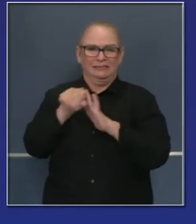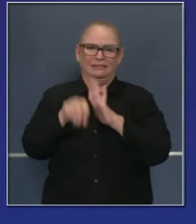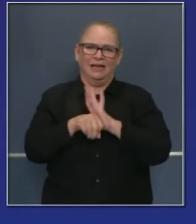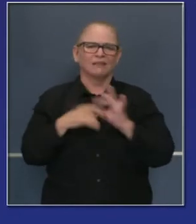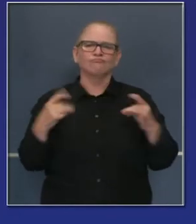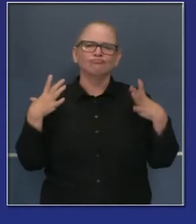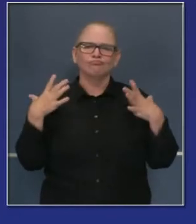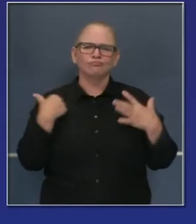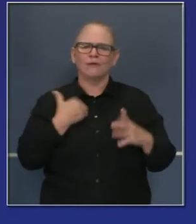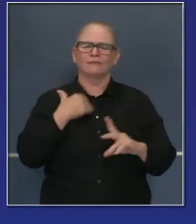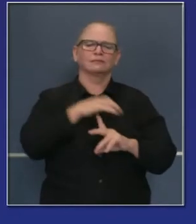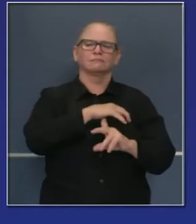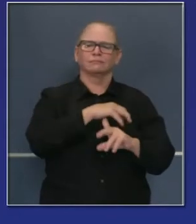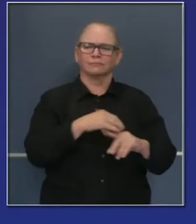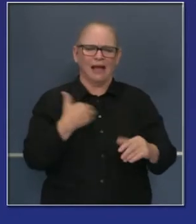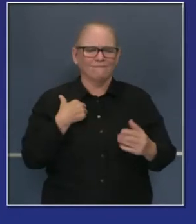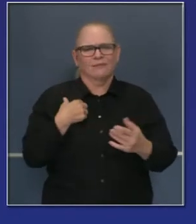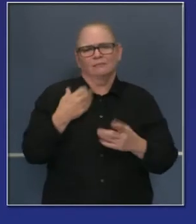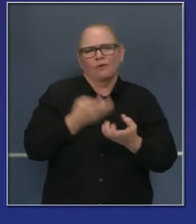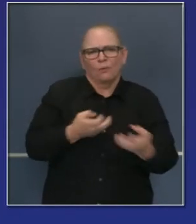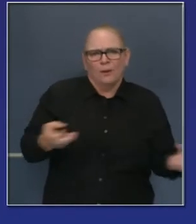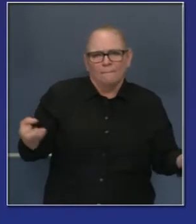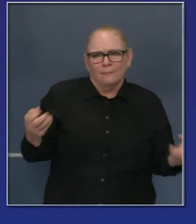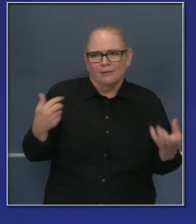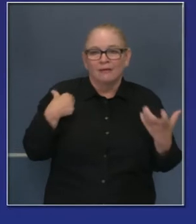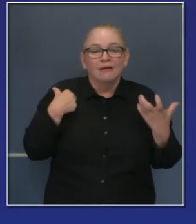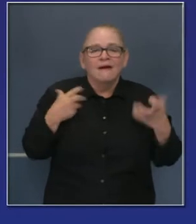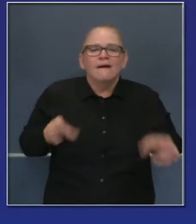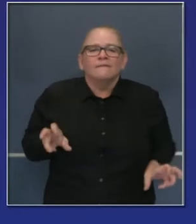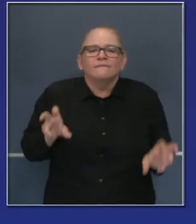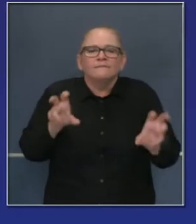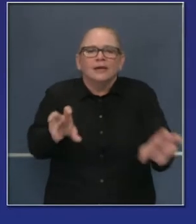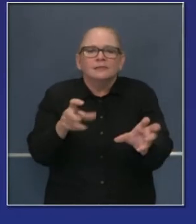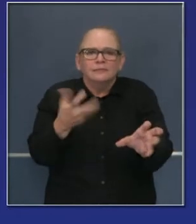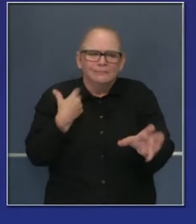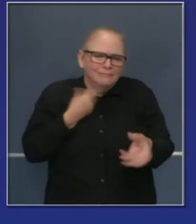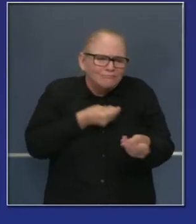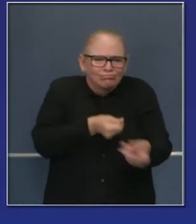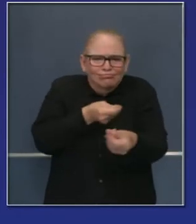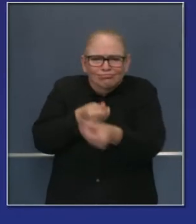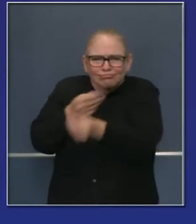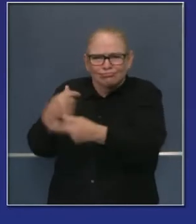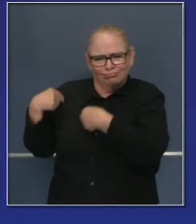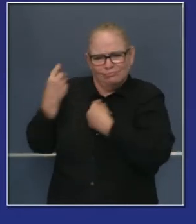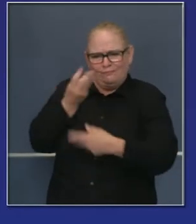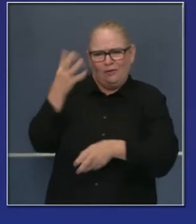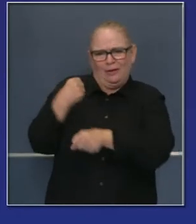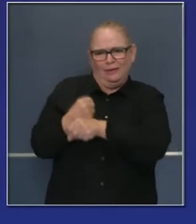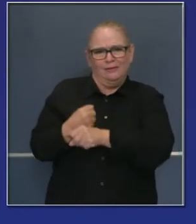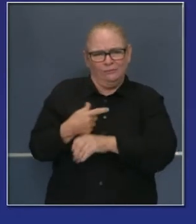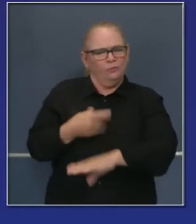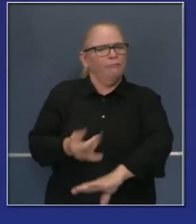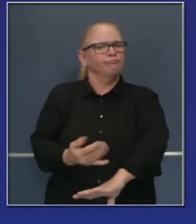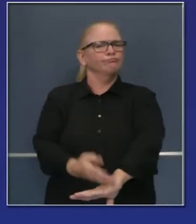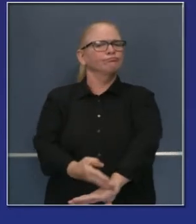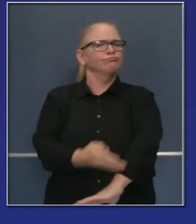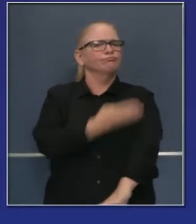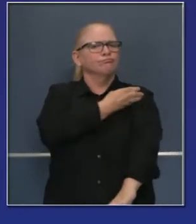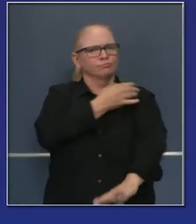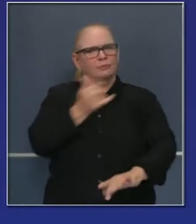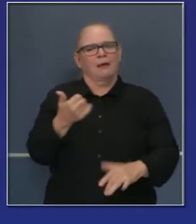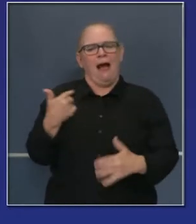equipo de clase mundial en los cuales hemos hecho una inversión sustancial en los últimos cuatro o cinco años para actualizar,